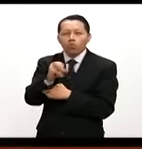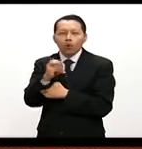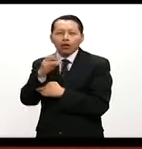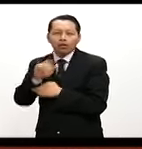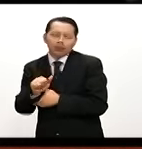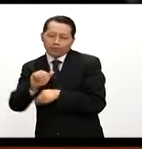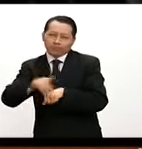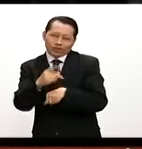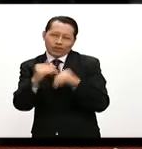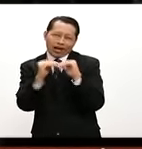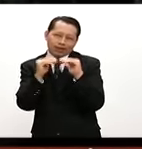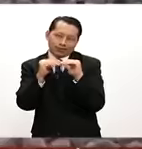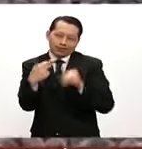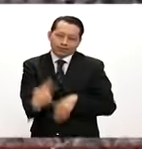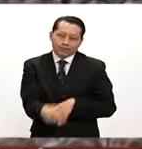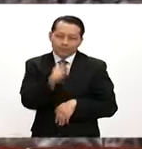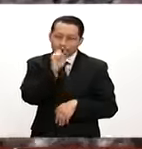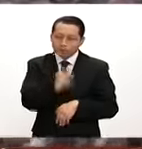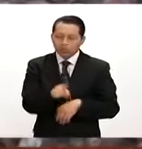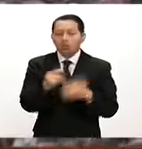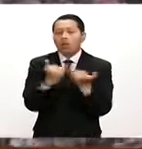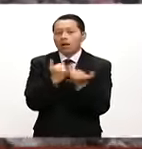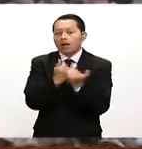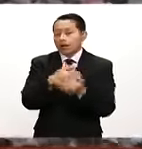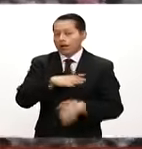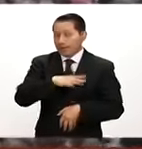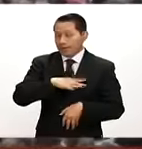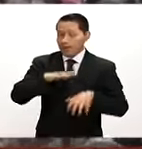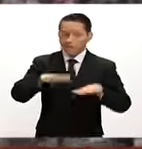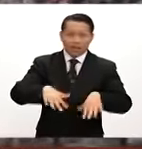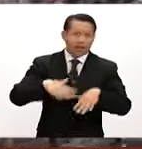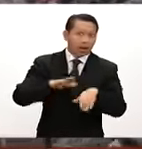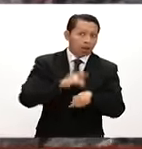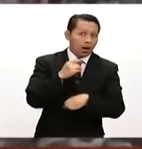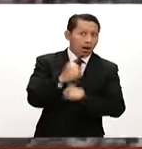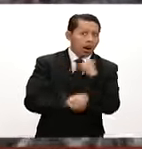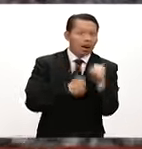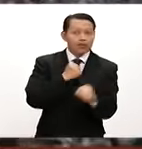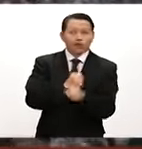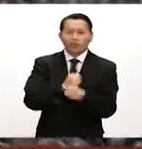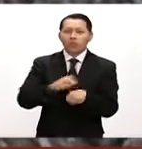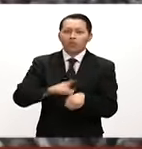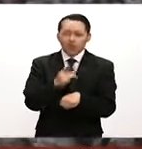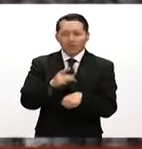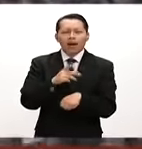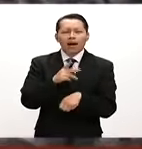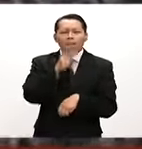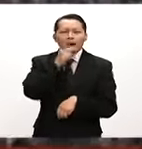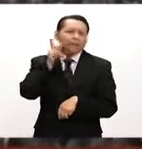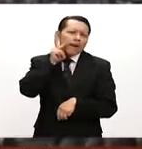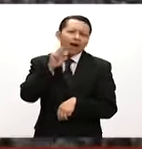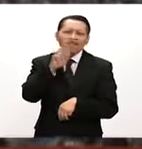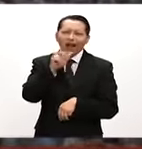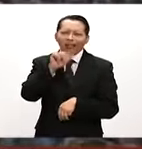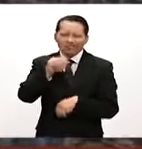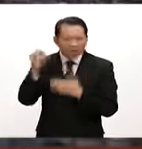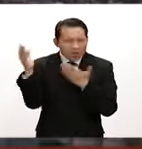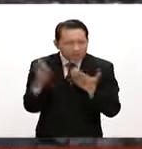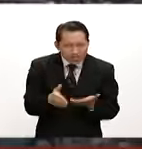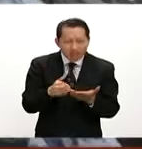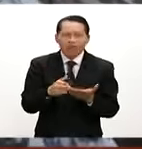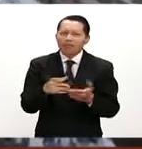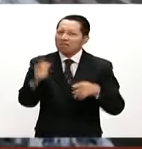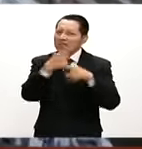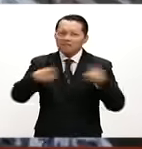de los eventos que yo creo que fue como más coreados en el año, porque desde que vino el Papa Francisco no habíamos tenido un evento de una